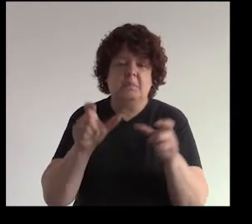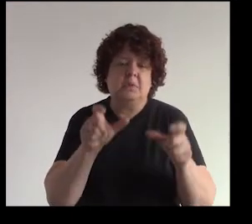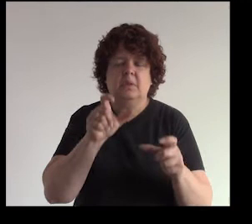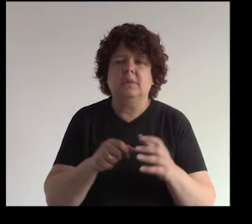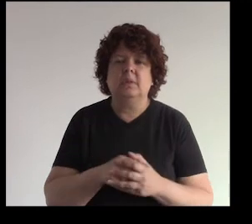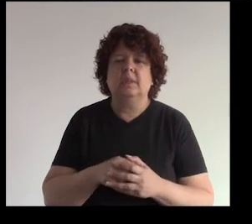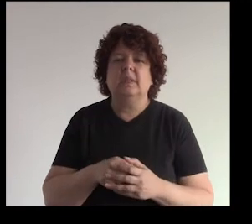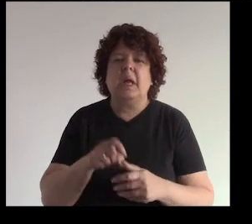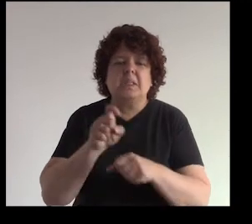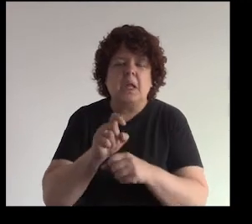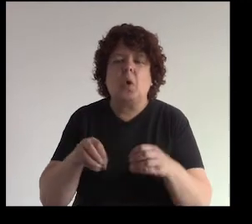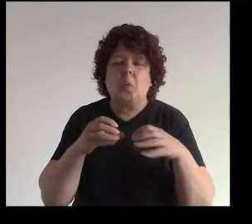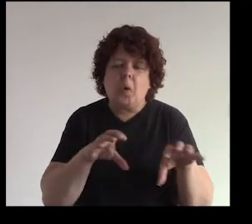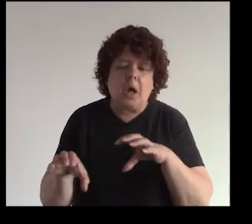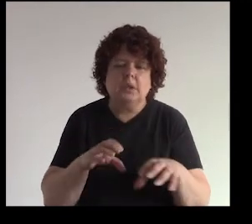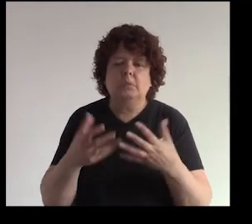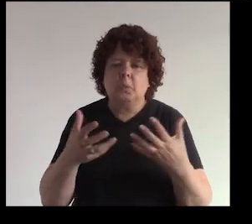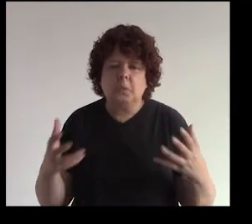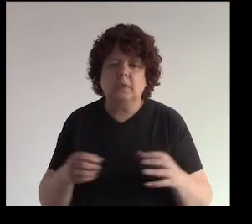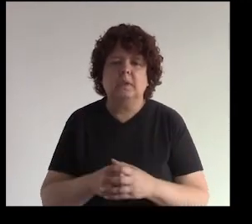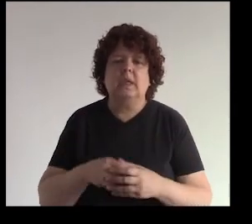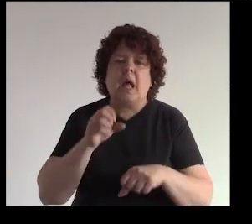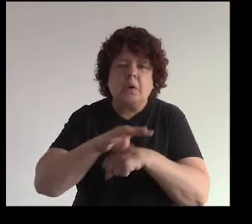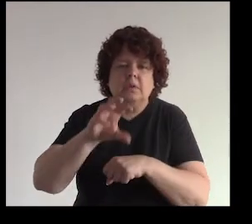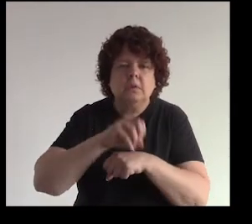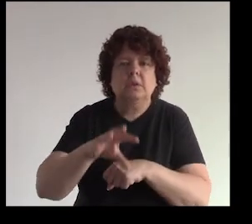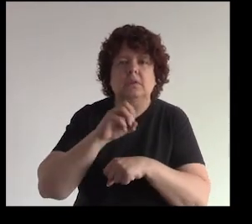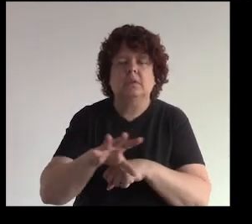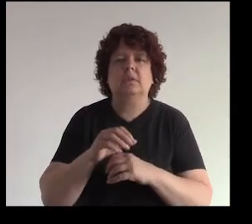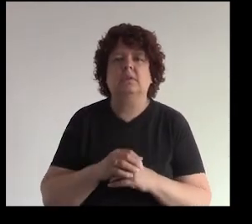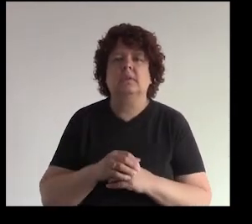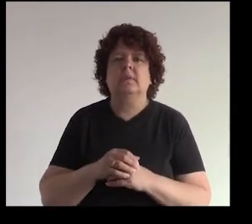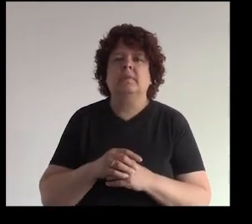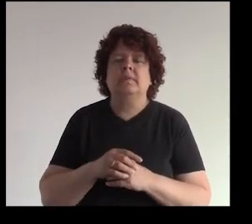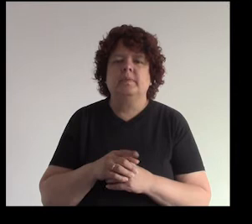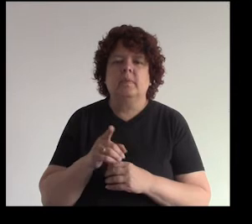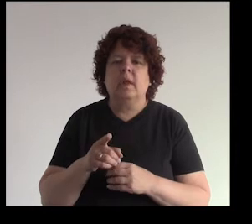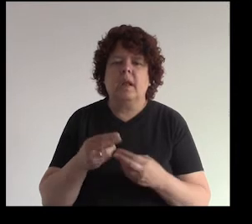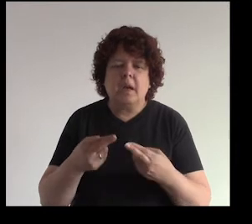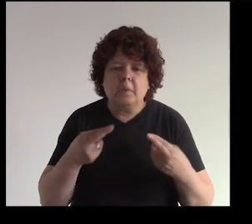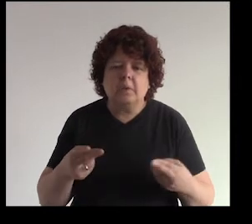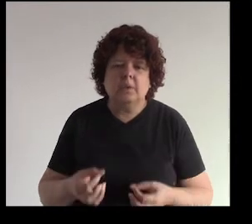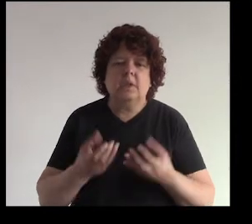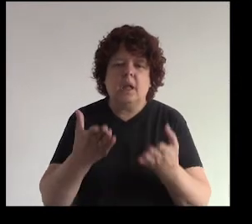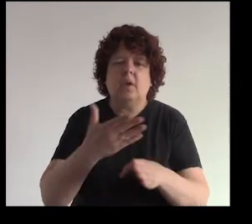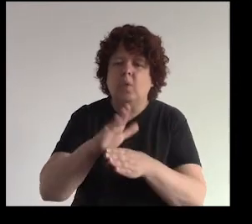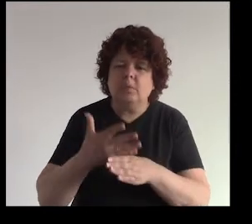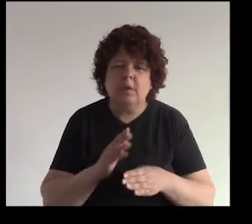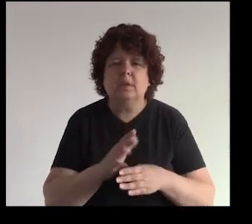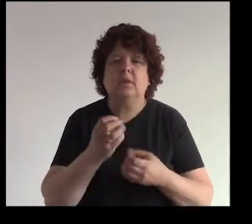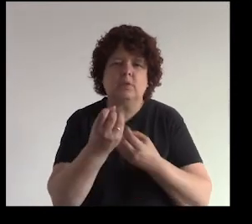enseñen enseñarle cómo se hace tal o cual cosa dale tips dale estrategias dale recursos